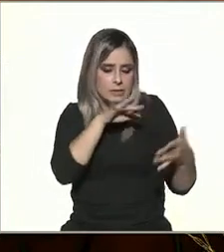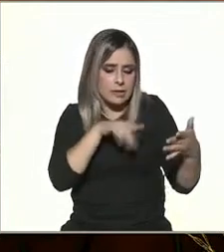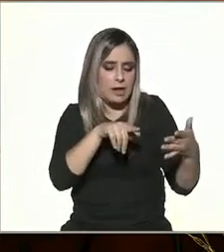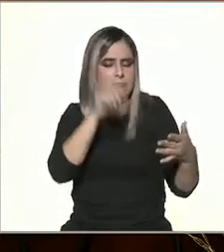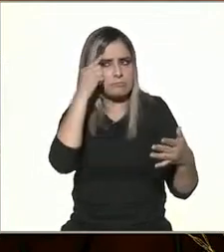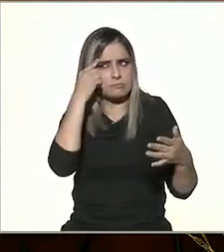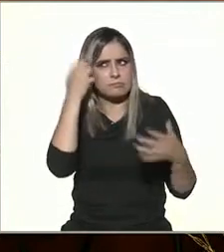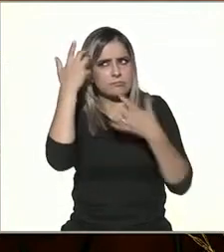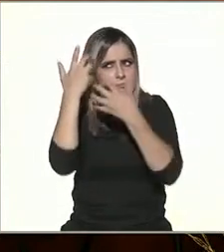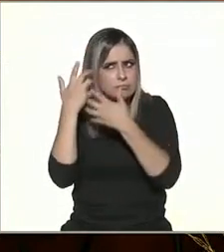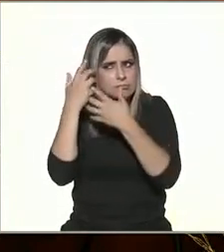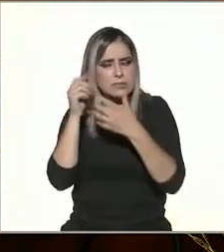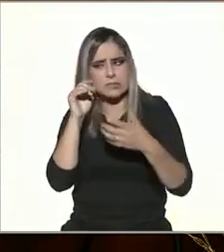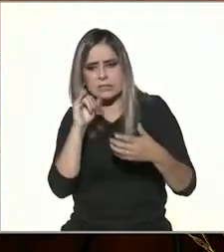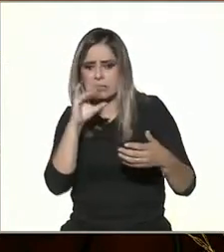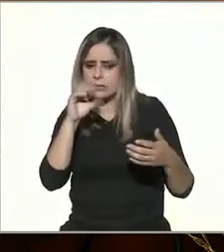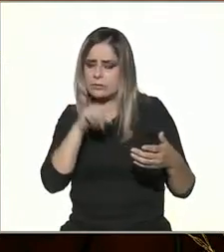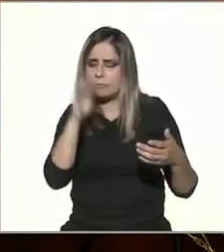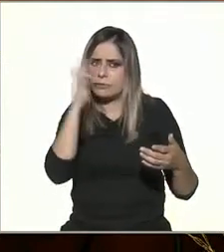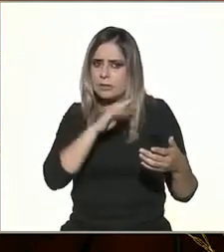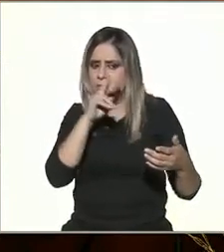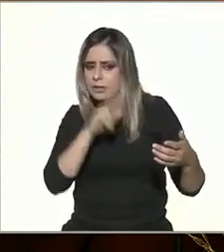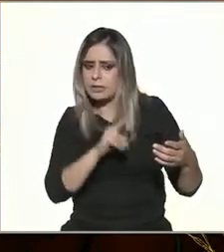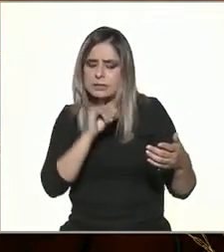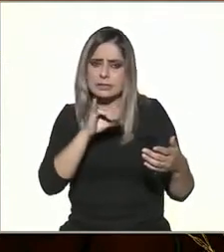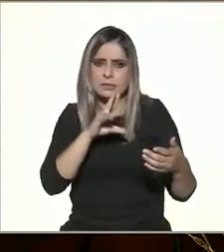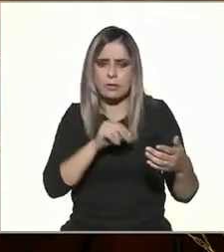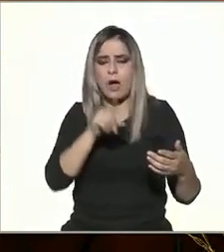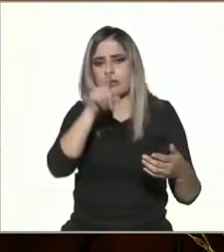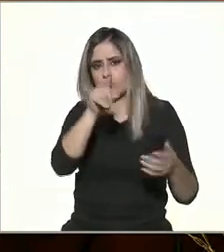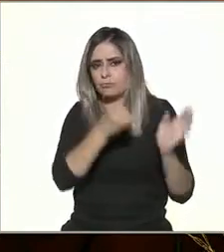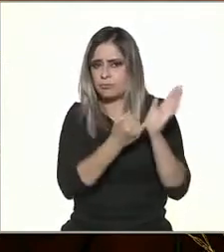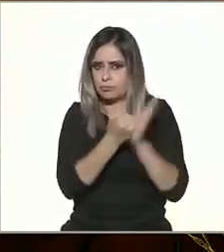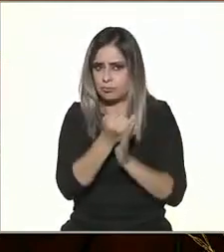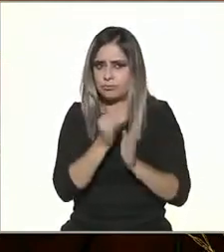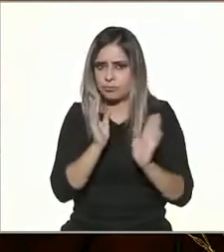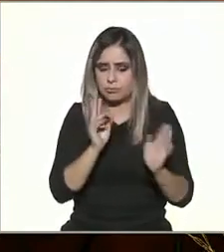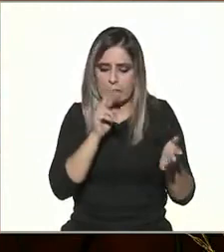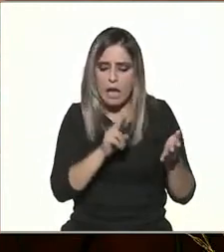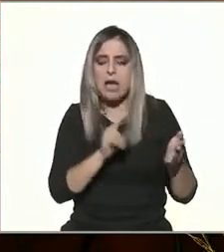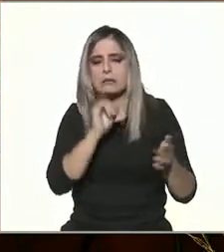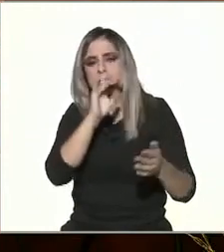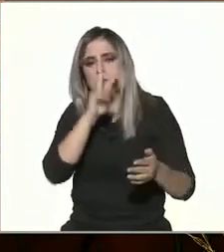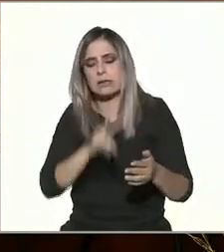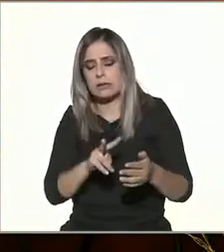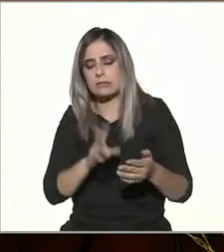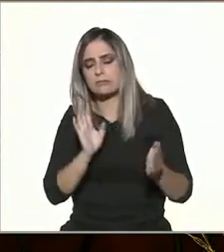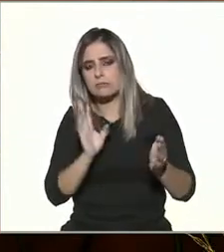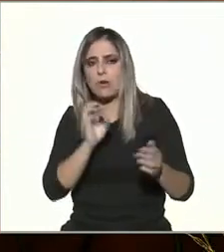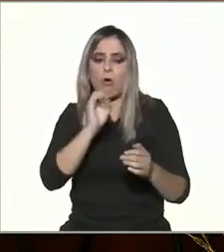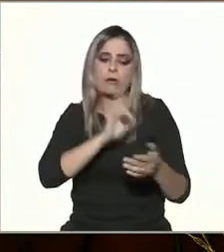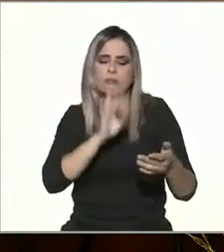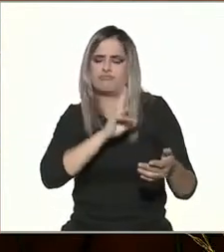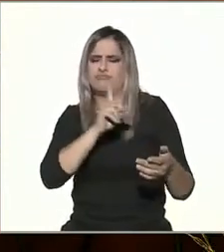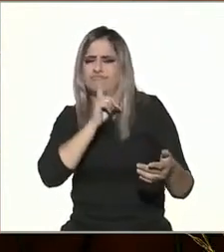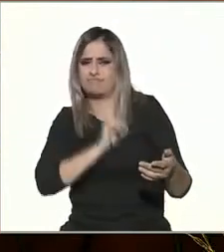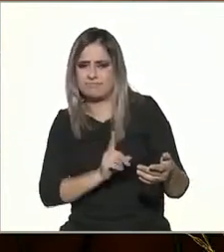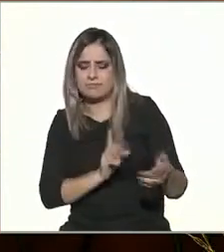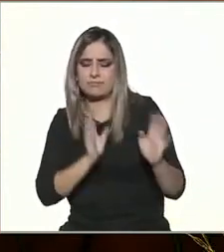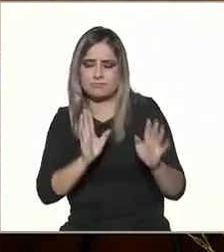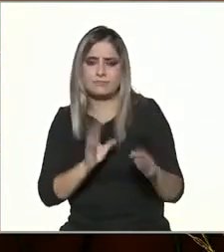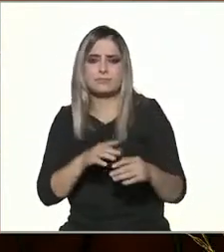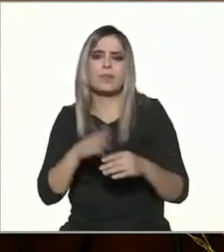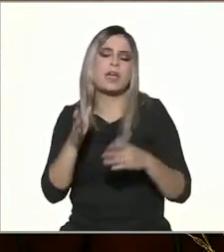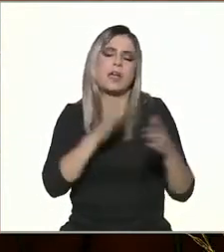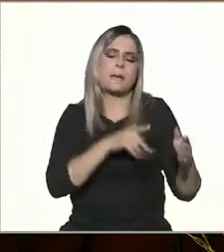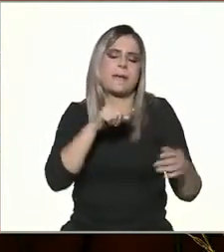Tenemos un cerebro también que se puede adaptar, ¿no? Entonces, hay que aprovechar. Y al lado, pues, obviamente, hay muchos criterios en los cuales no quiero entrar aún en temas de